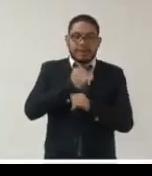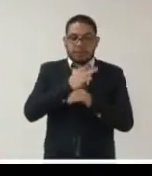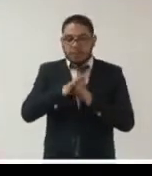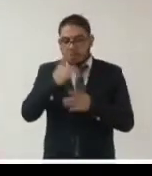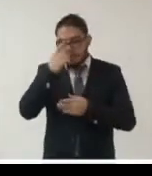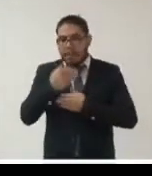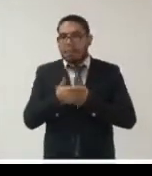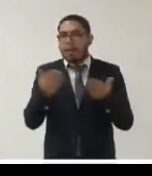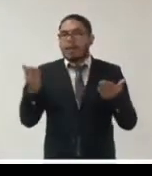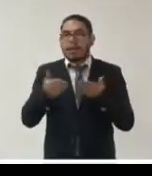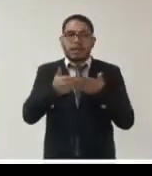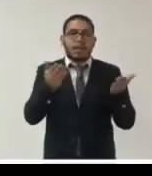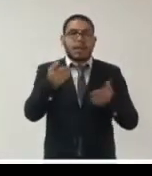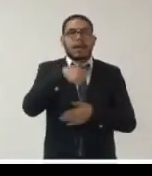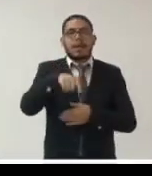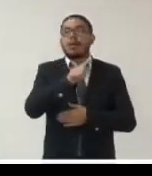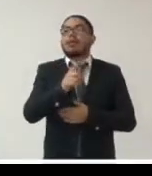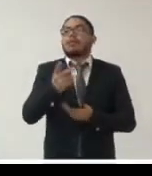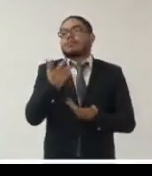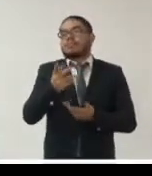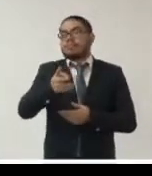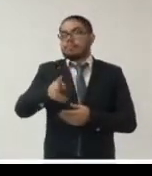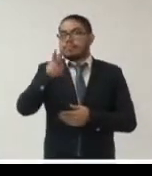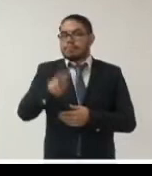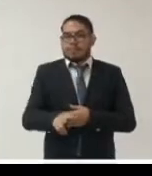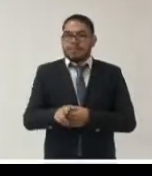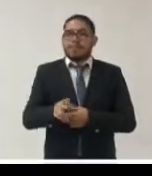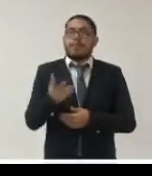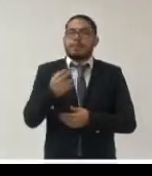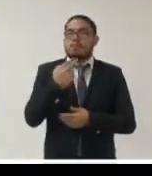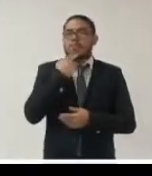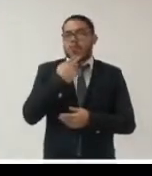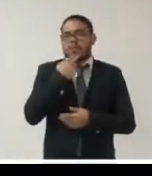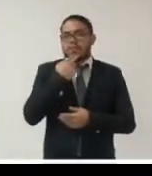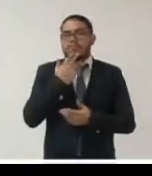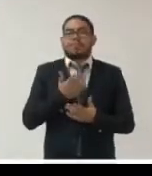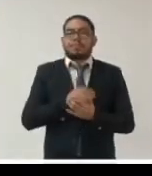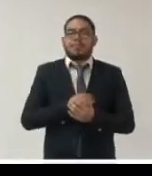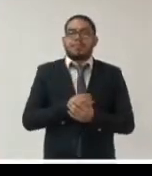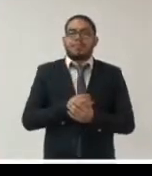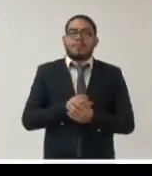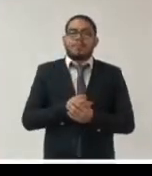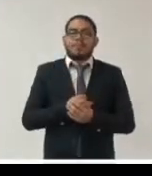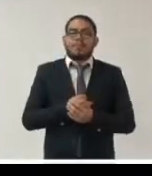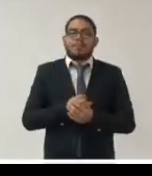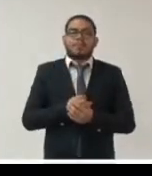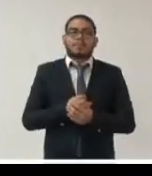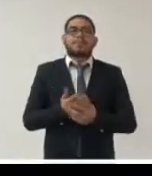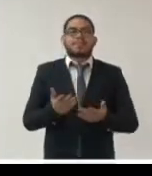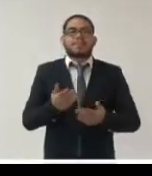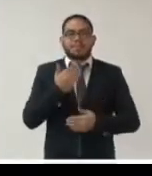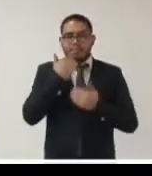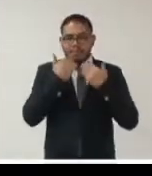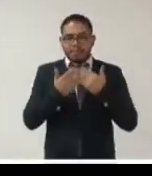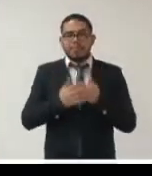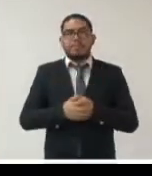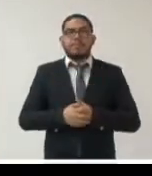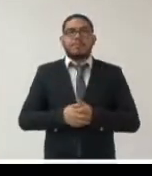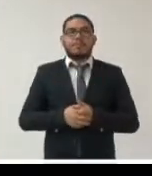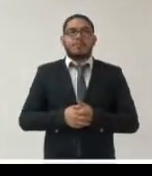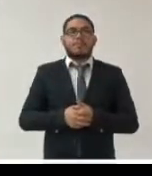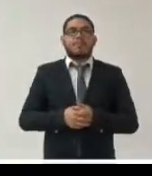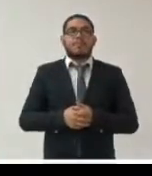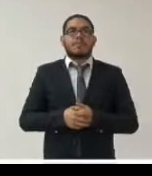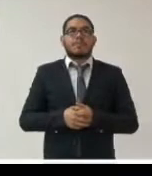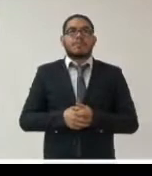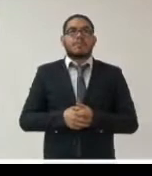ciudadanía que sea relevante que sea útil en estos momentos muy bien parte